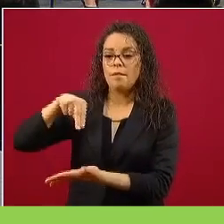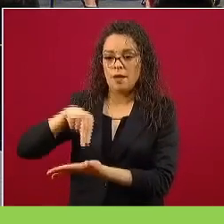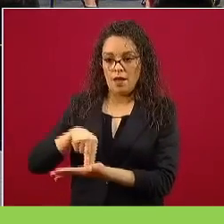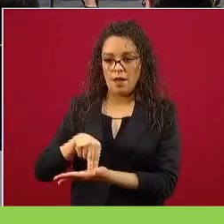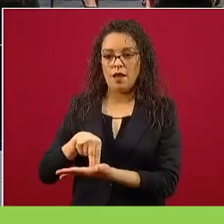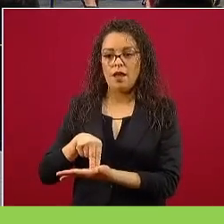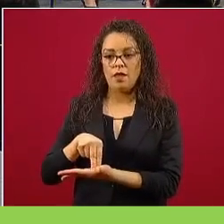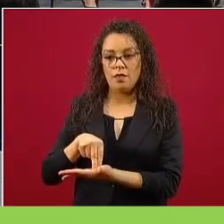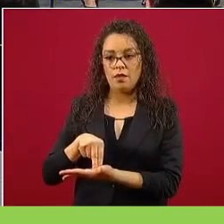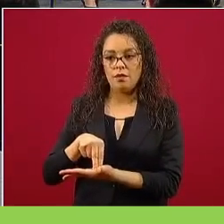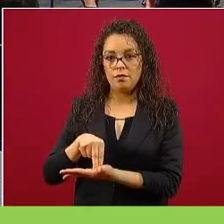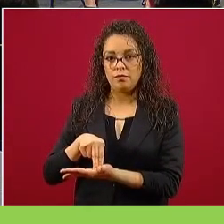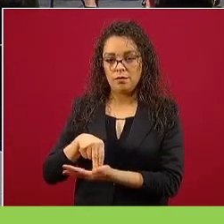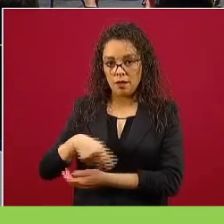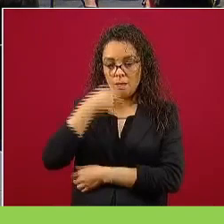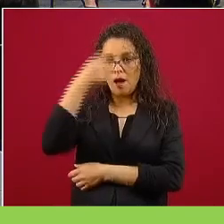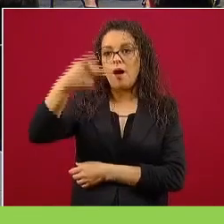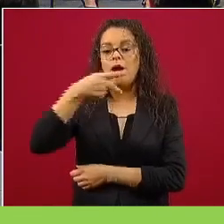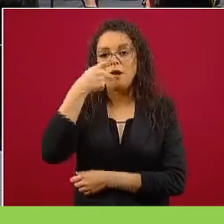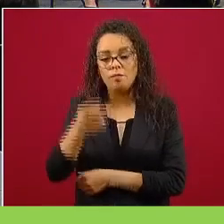y se defiende